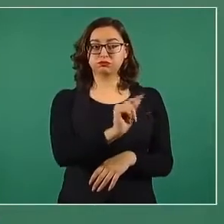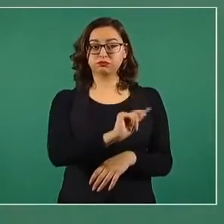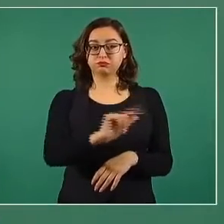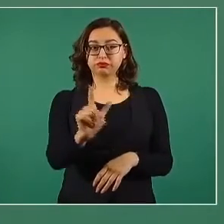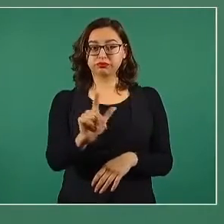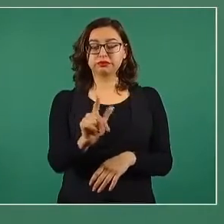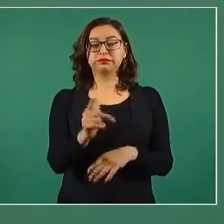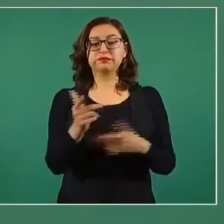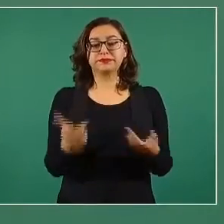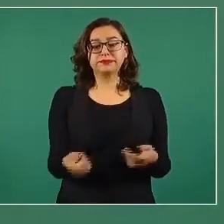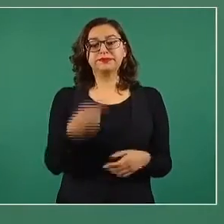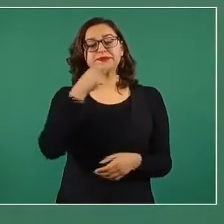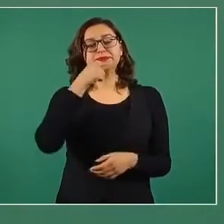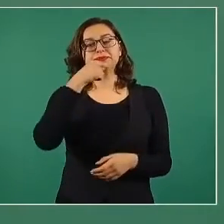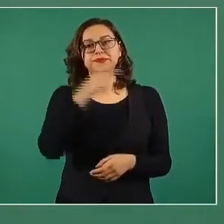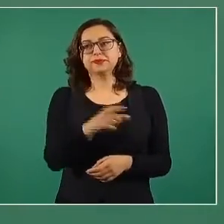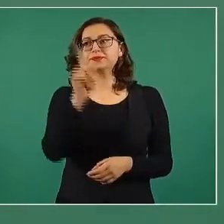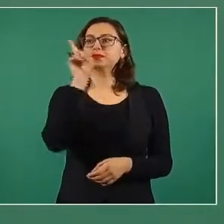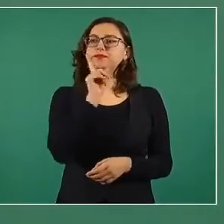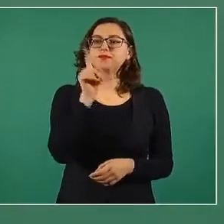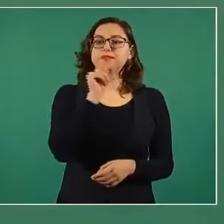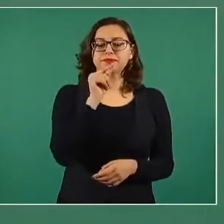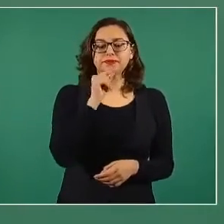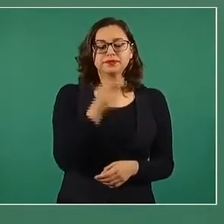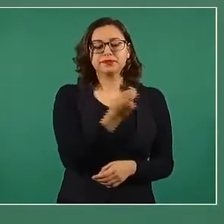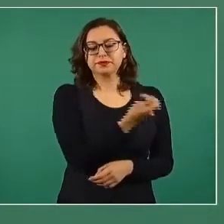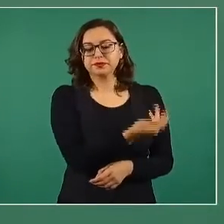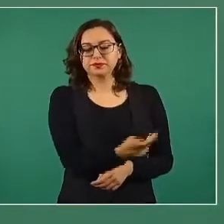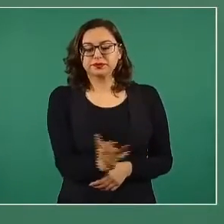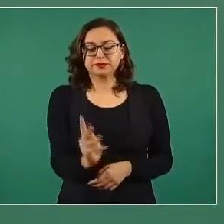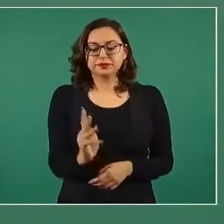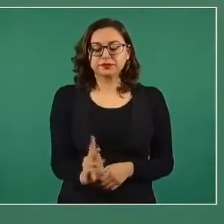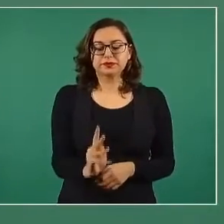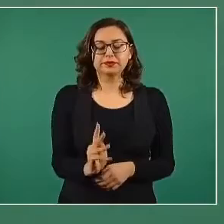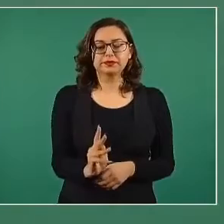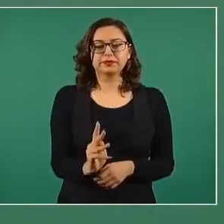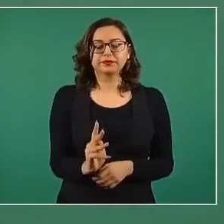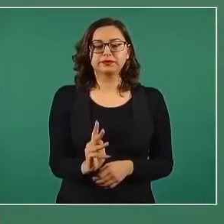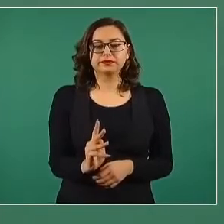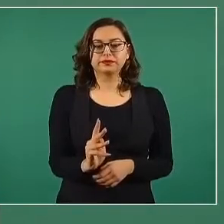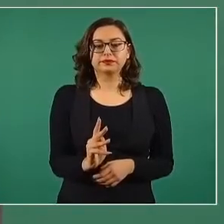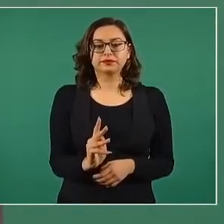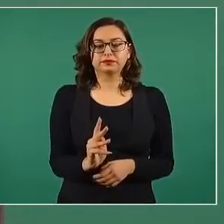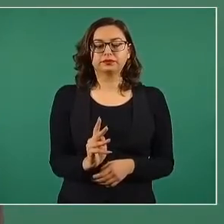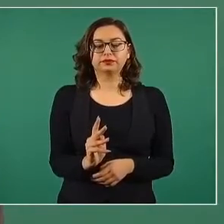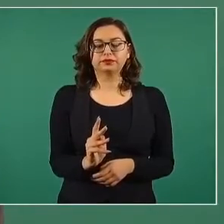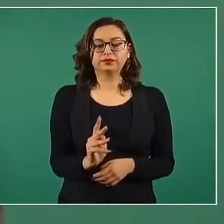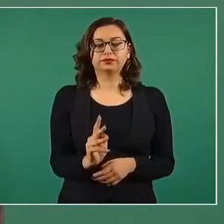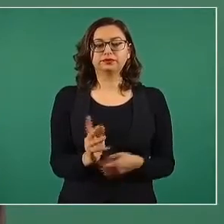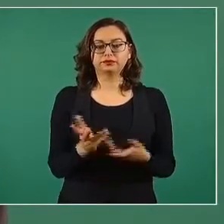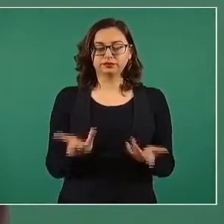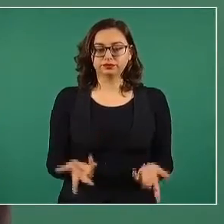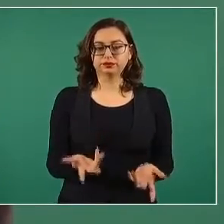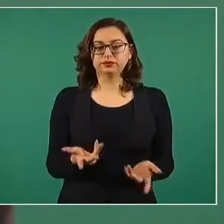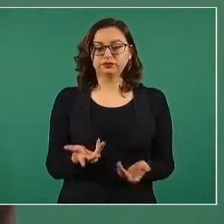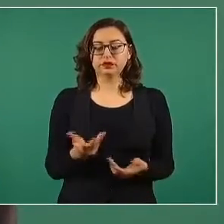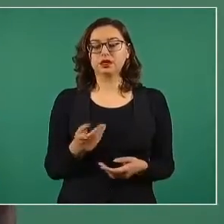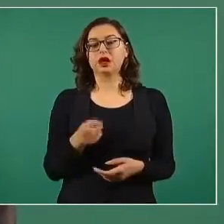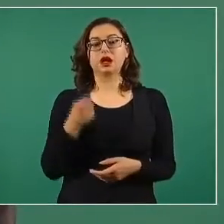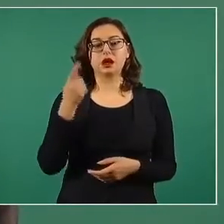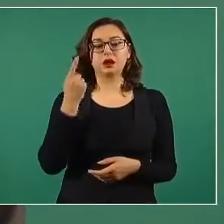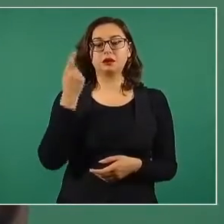niñas, niñas y niños que reciben las pensiones,